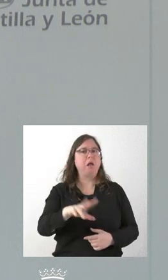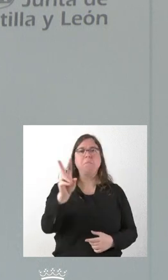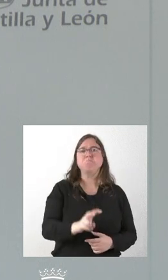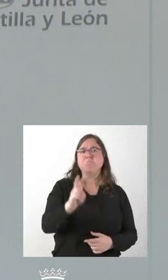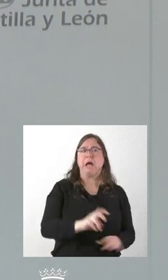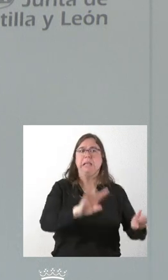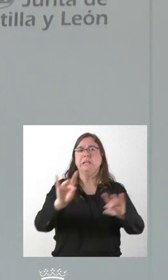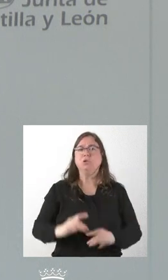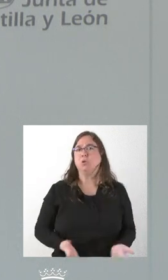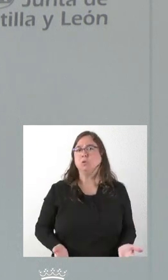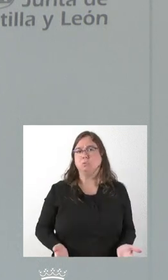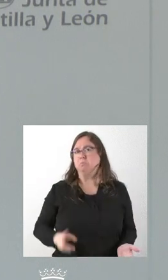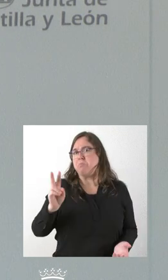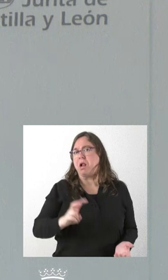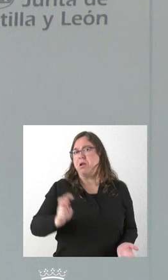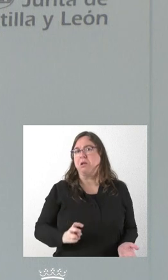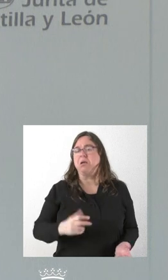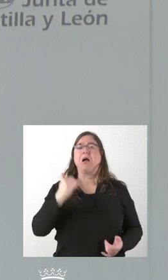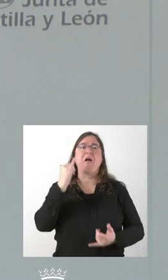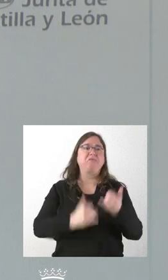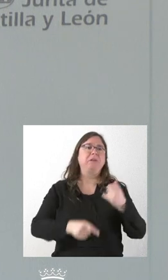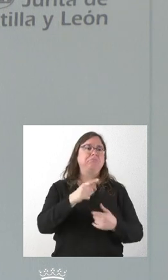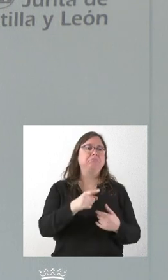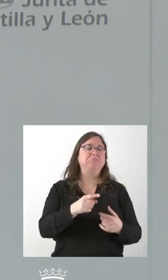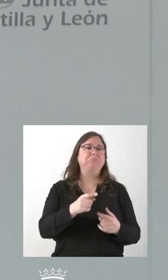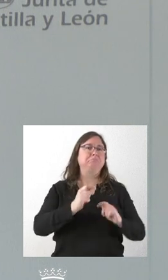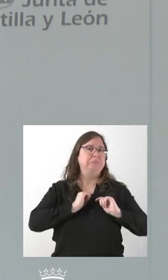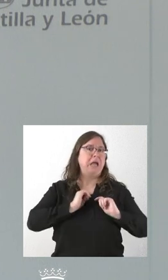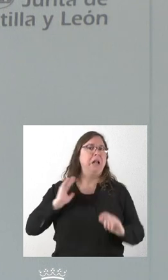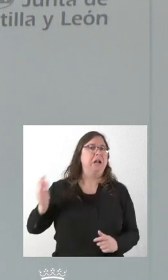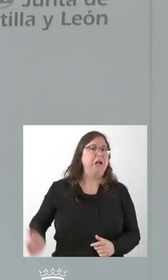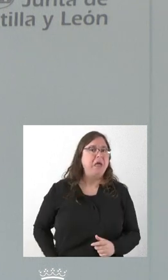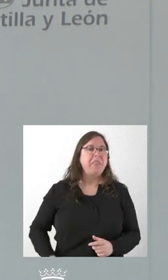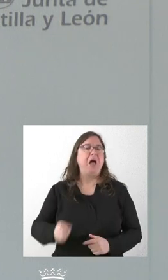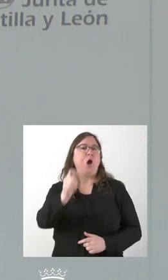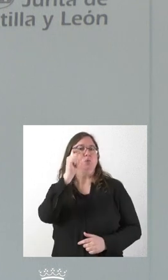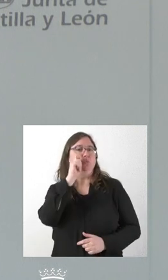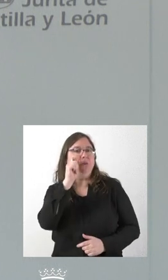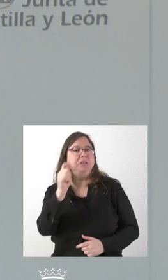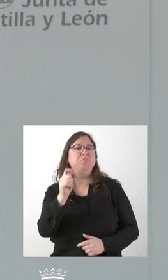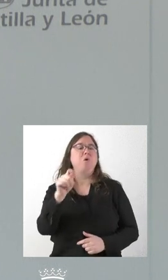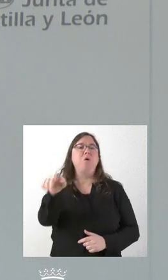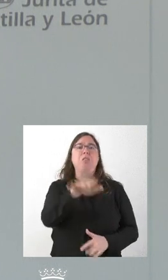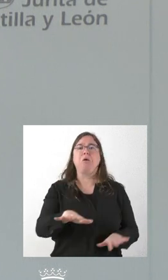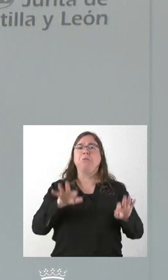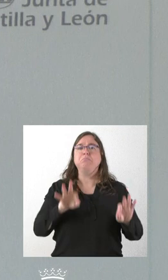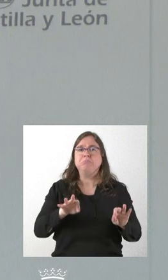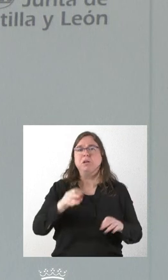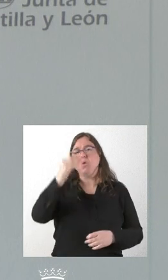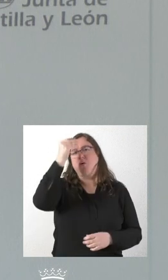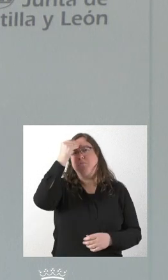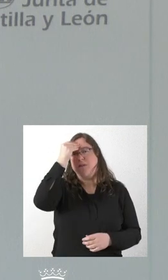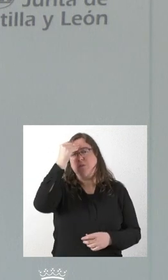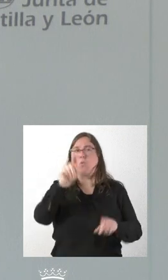por el territorio y que además han venido a generar allí riqueza, turismo, consolidación de una zona. A me parece que siempre apostar